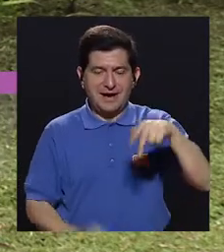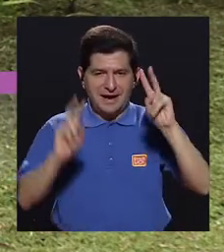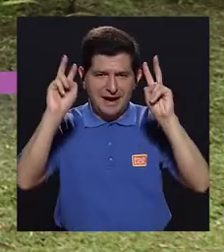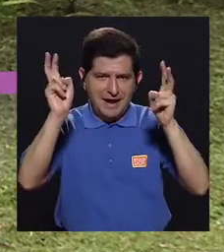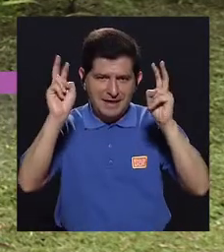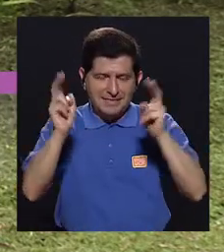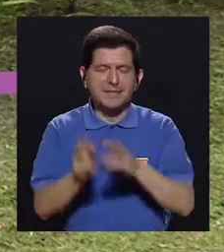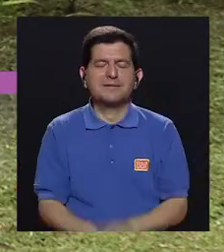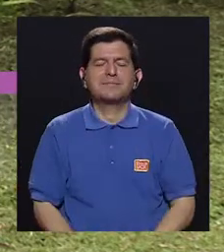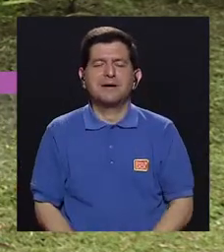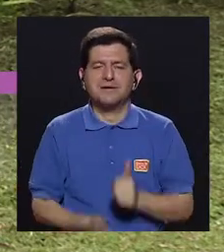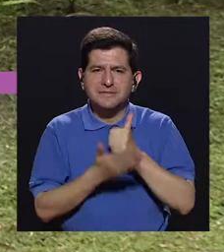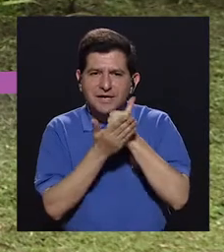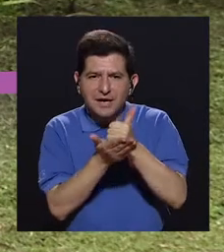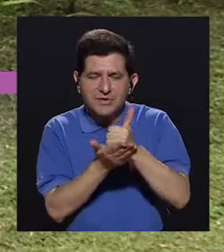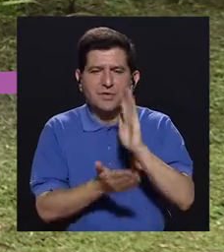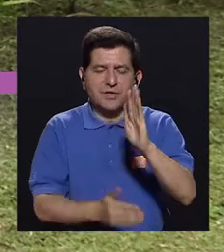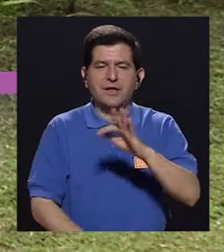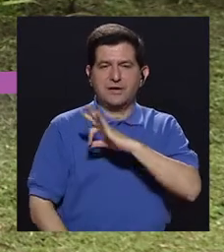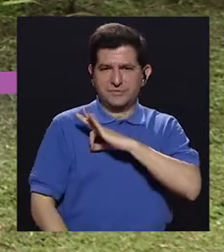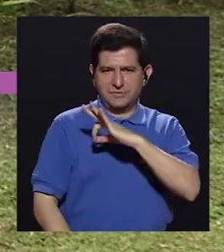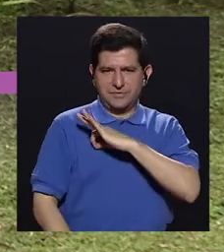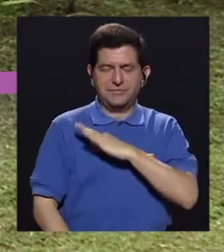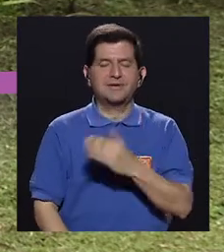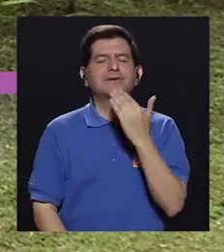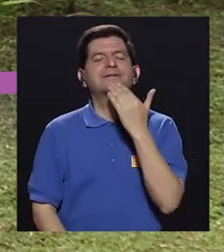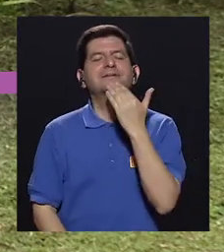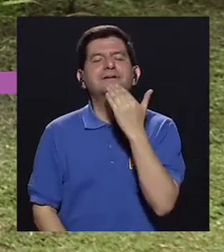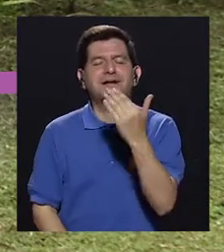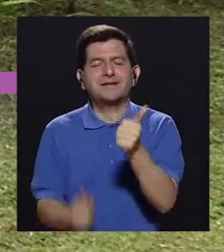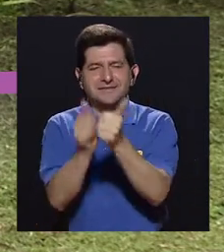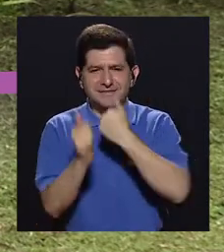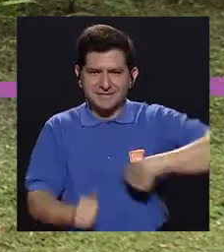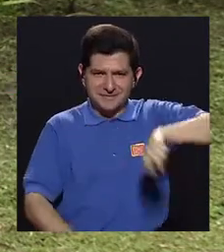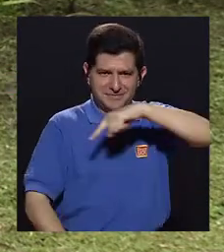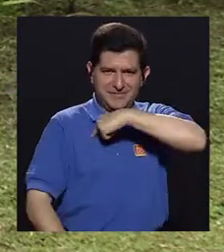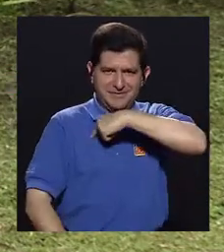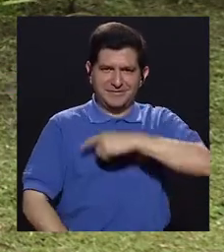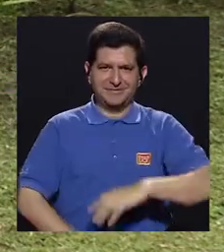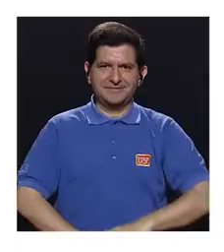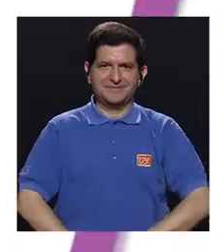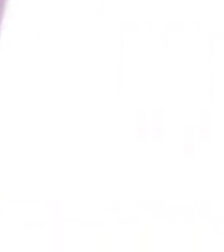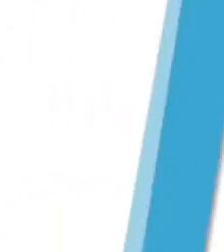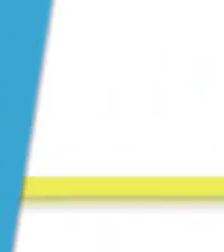más temas que puedan aportar a su bienestar. Muchas gracias por acompañarnos.